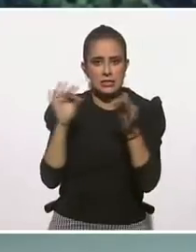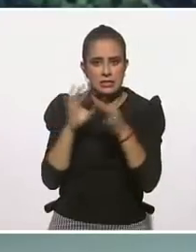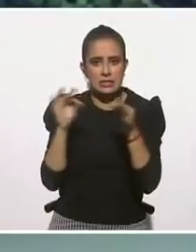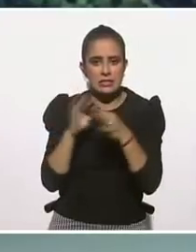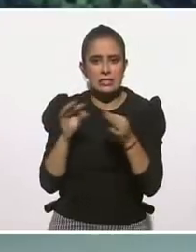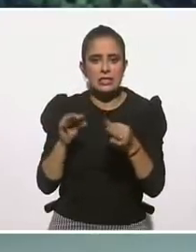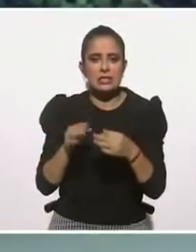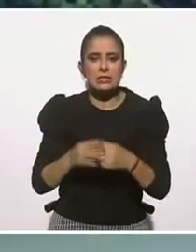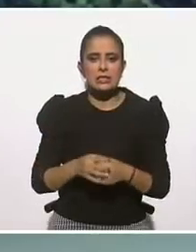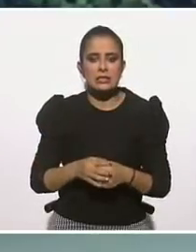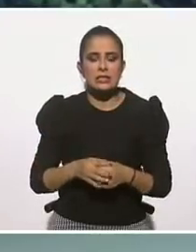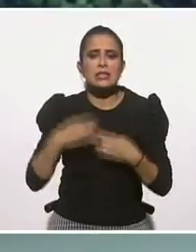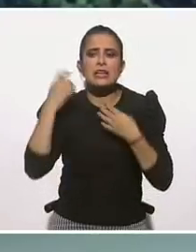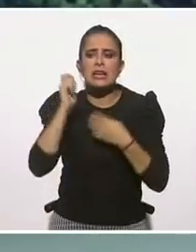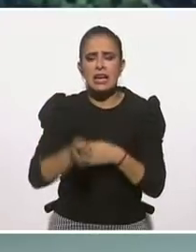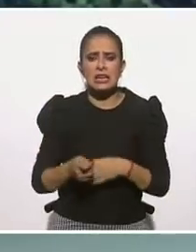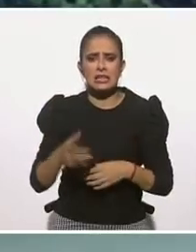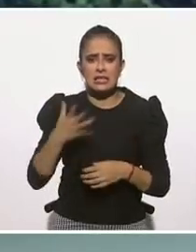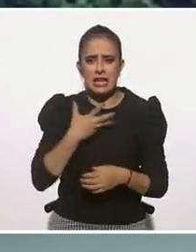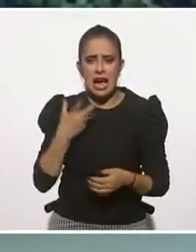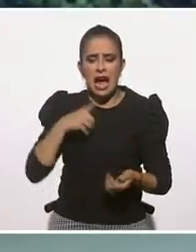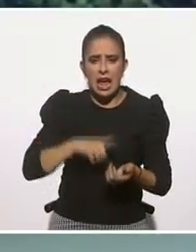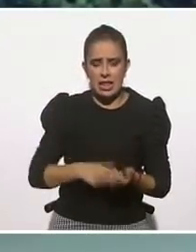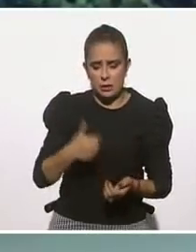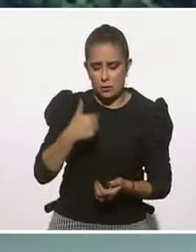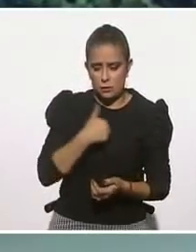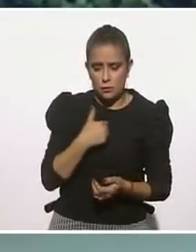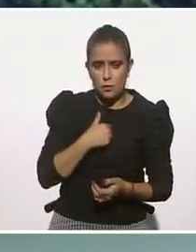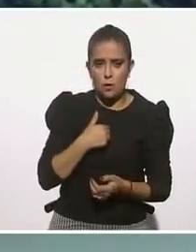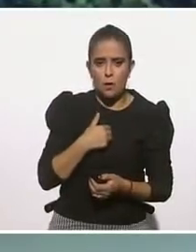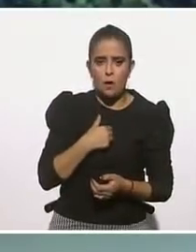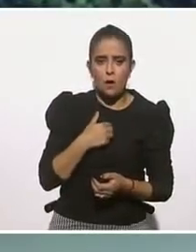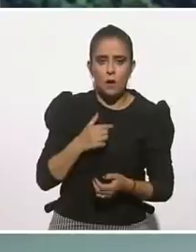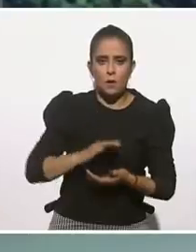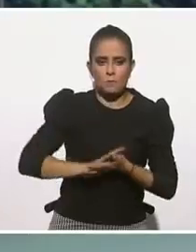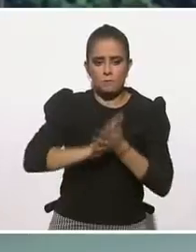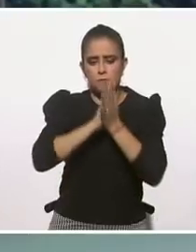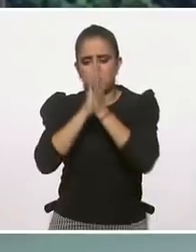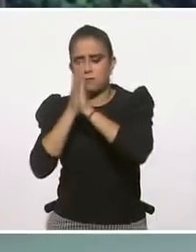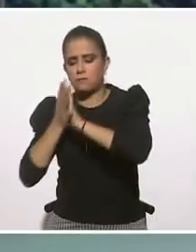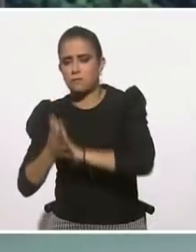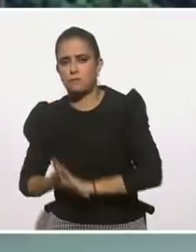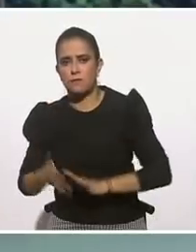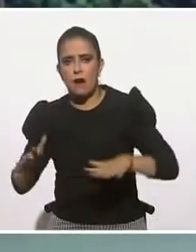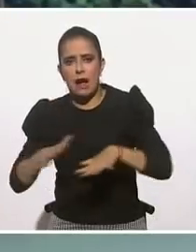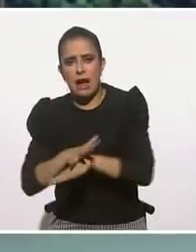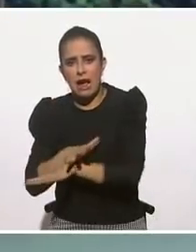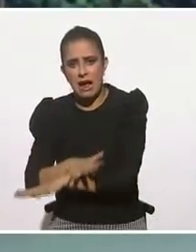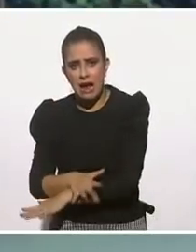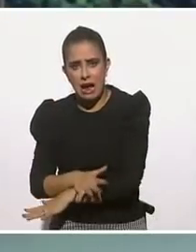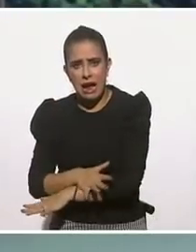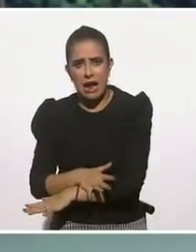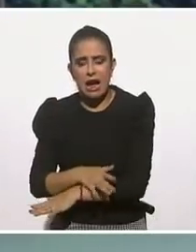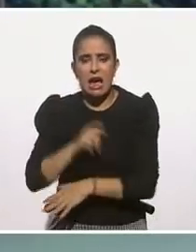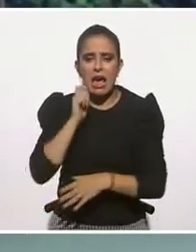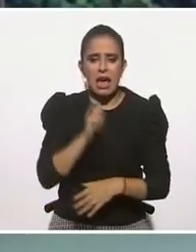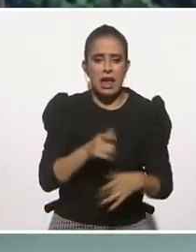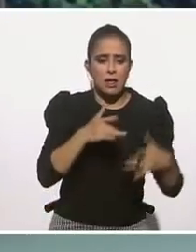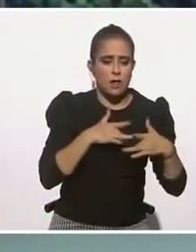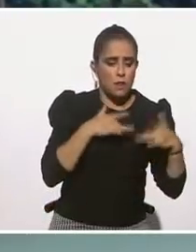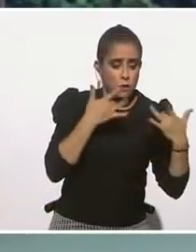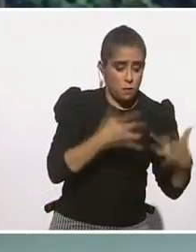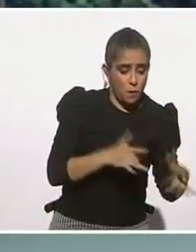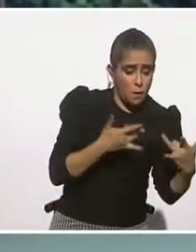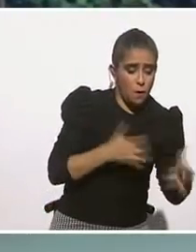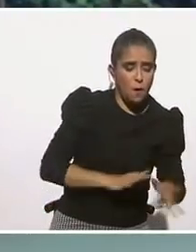resiliencia, que es el arte de la metamorfosear. De metamorfosear. Entonces, dice que es el dolor para darle